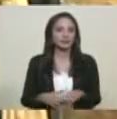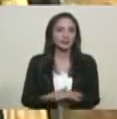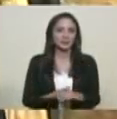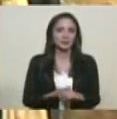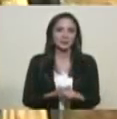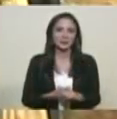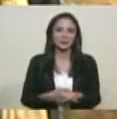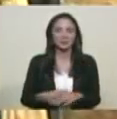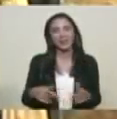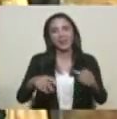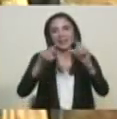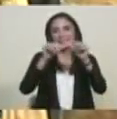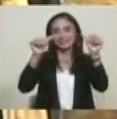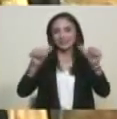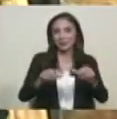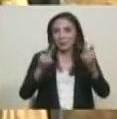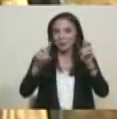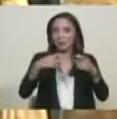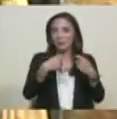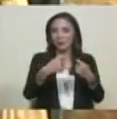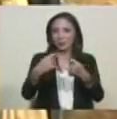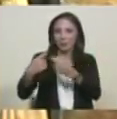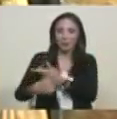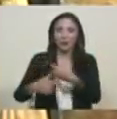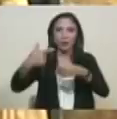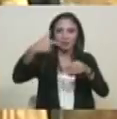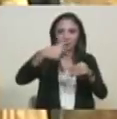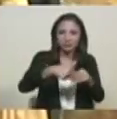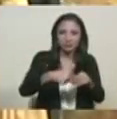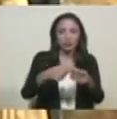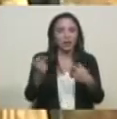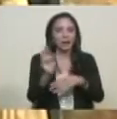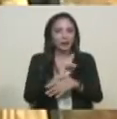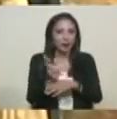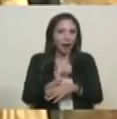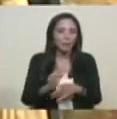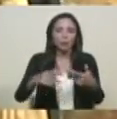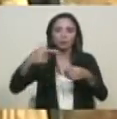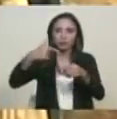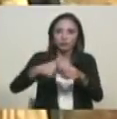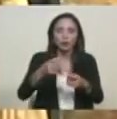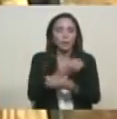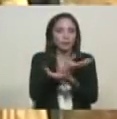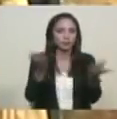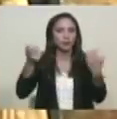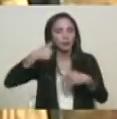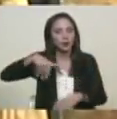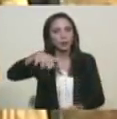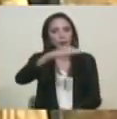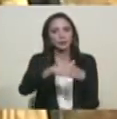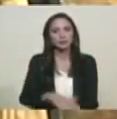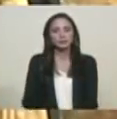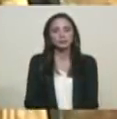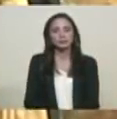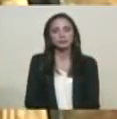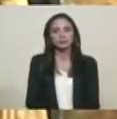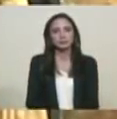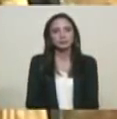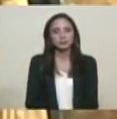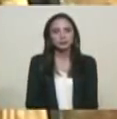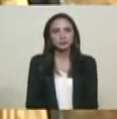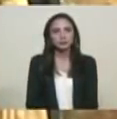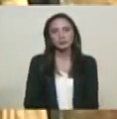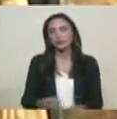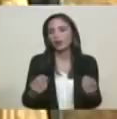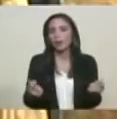arranque bien el nuevo sistema de cobro y subsidio directo de las gasolinas para el pueblo. Lo único que me